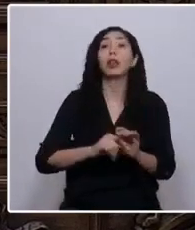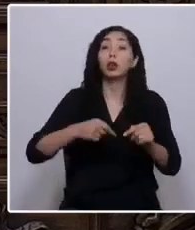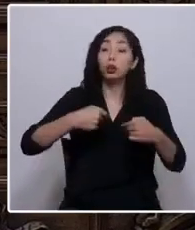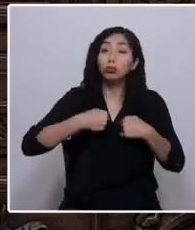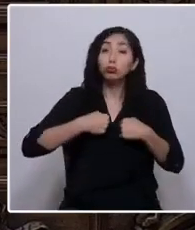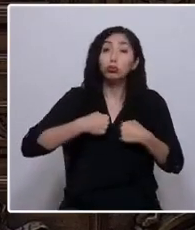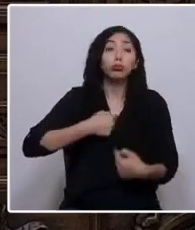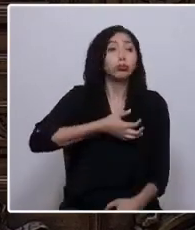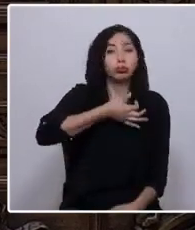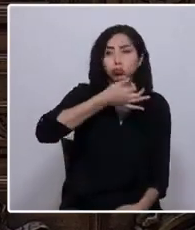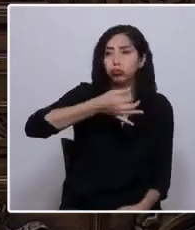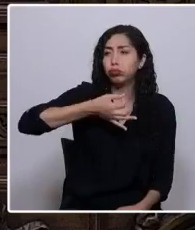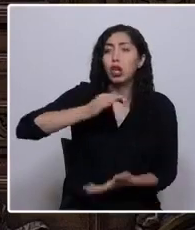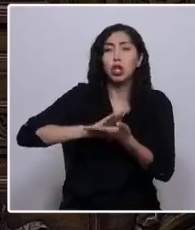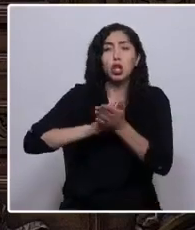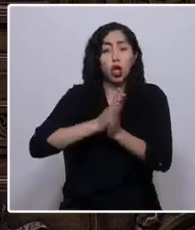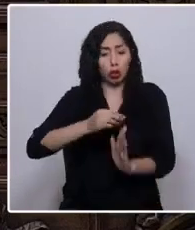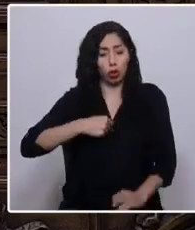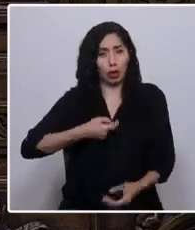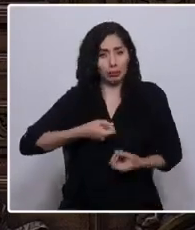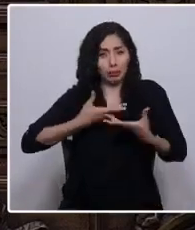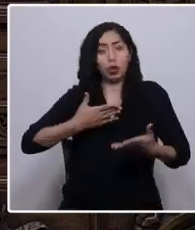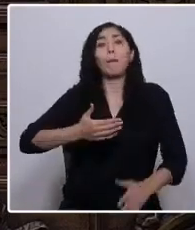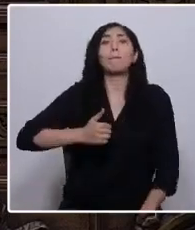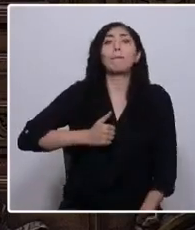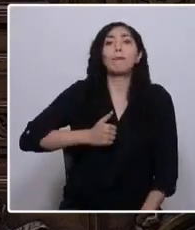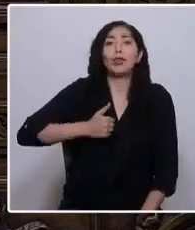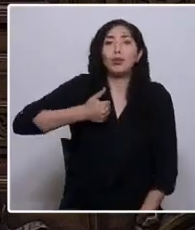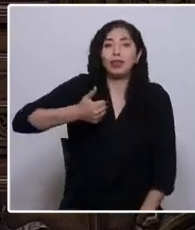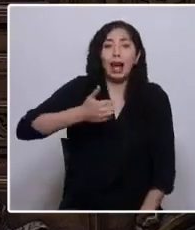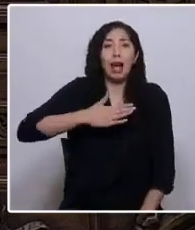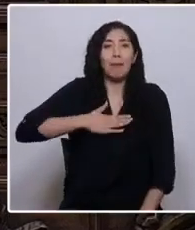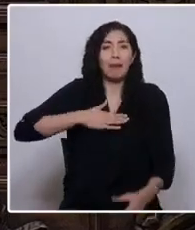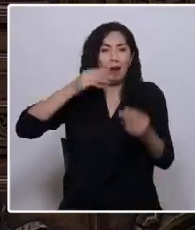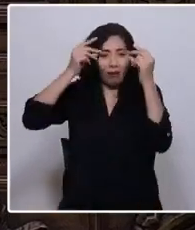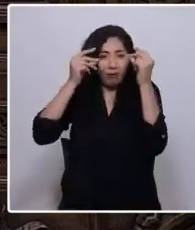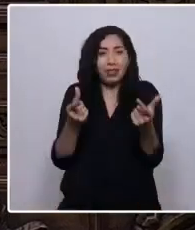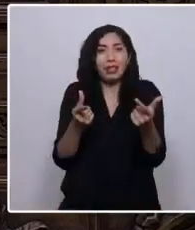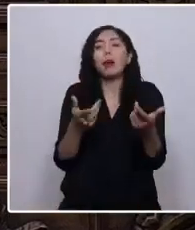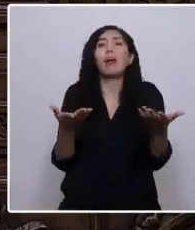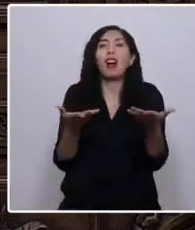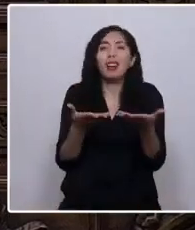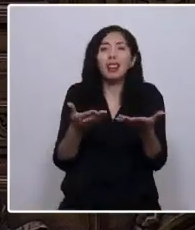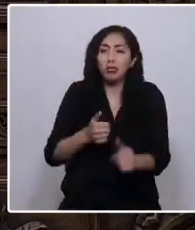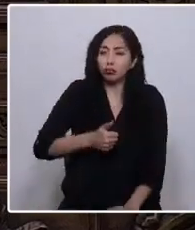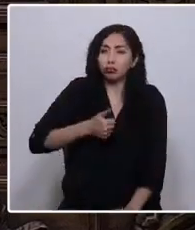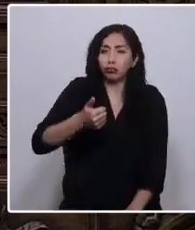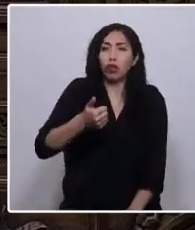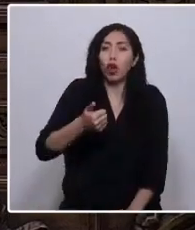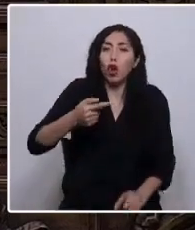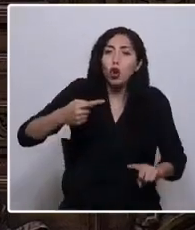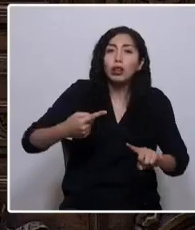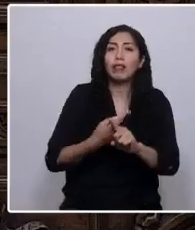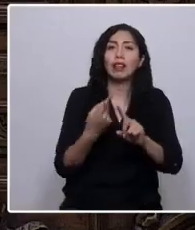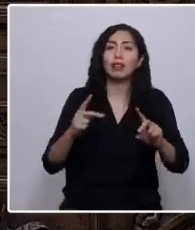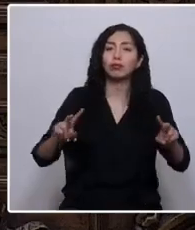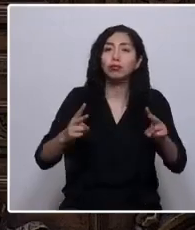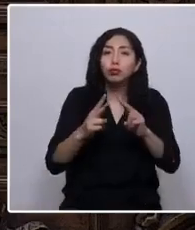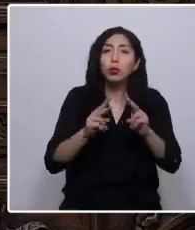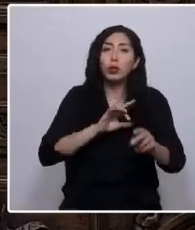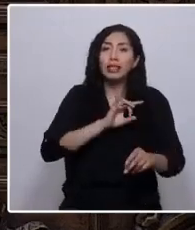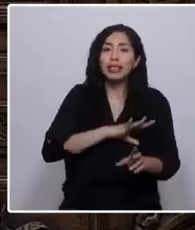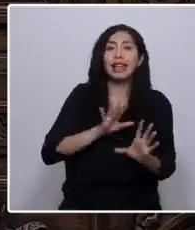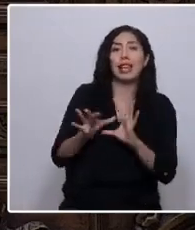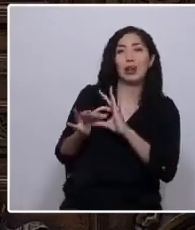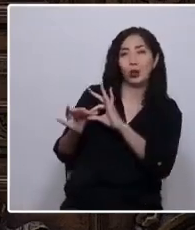toda mi voluntad, todas mis capacidades al servicio de volver a construir un Chile en común. Un Chile